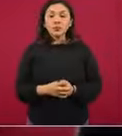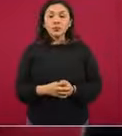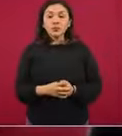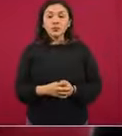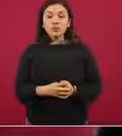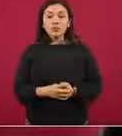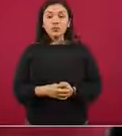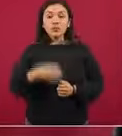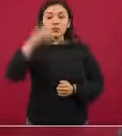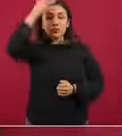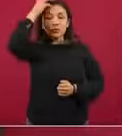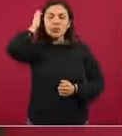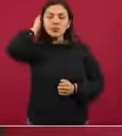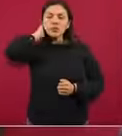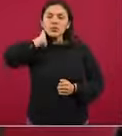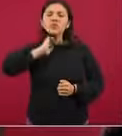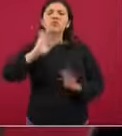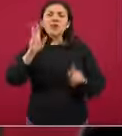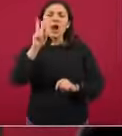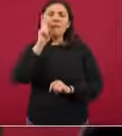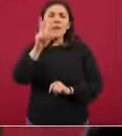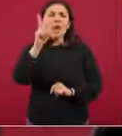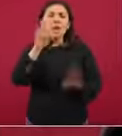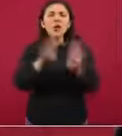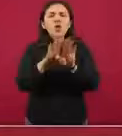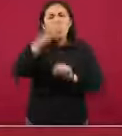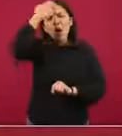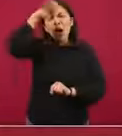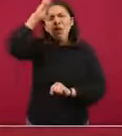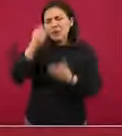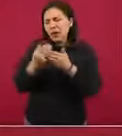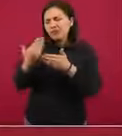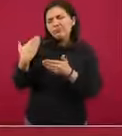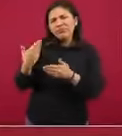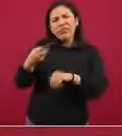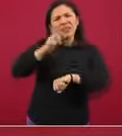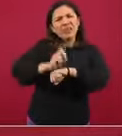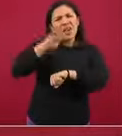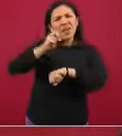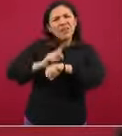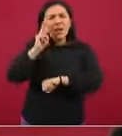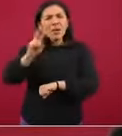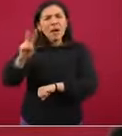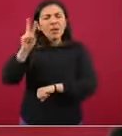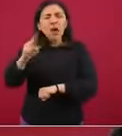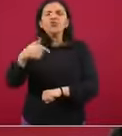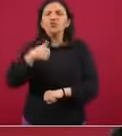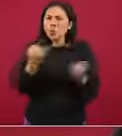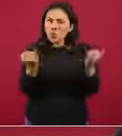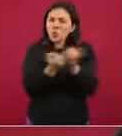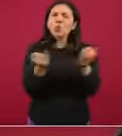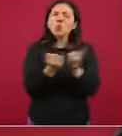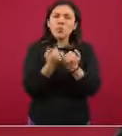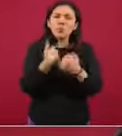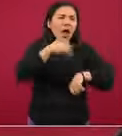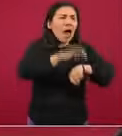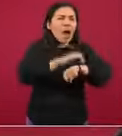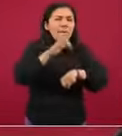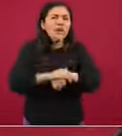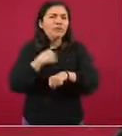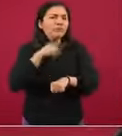Digo, teníamos esta experiencia y estas cosas vivenciales, digo, recientemente, en estos días, digo, yo también, amigos,